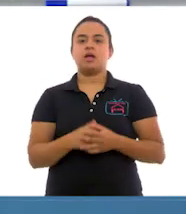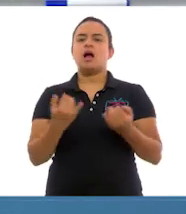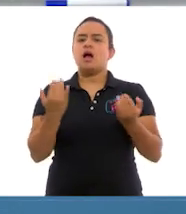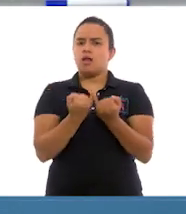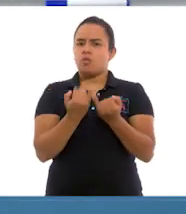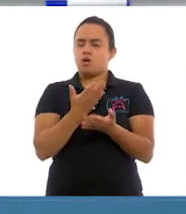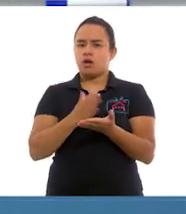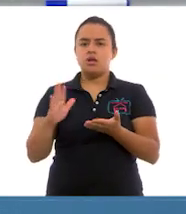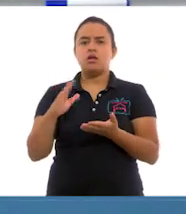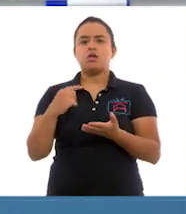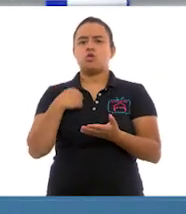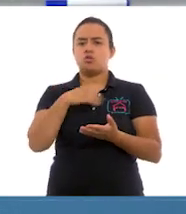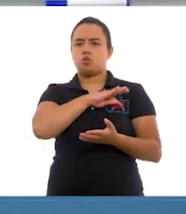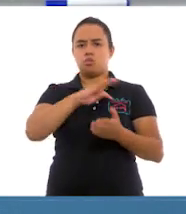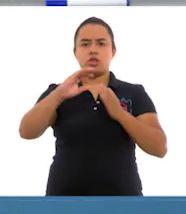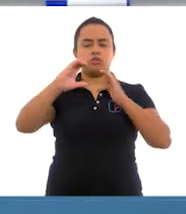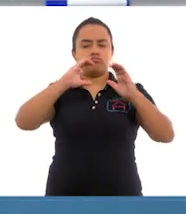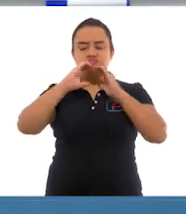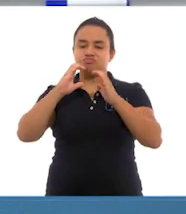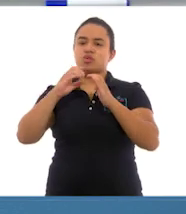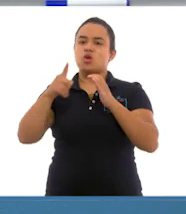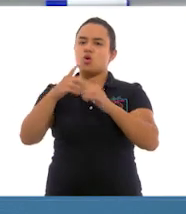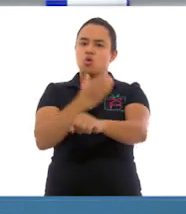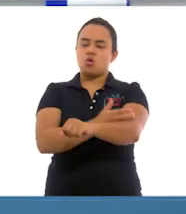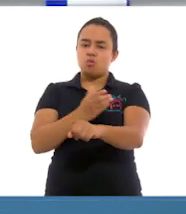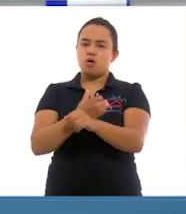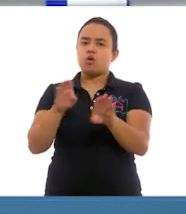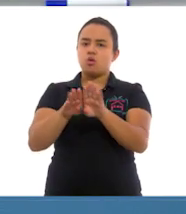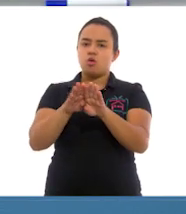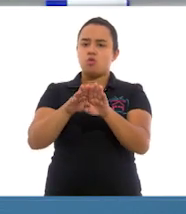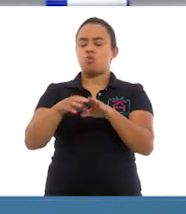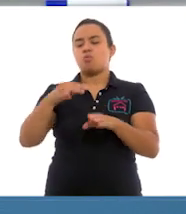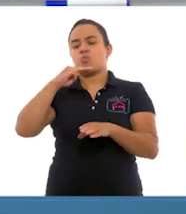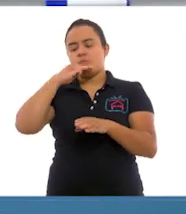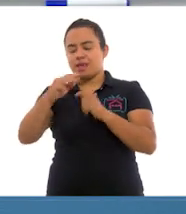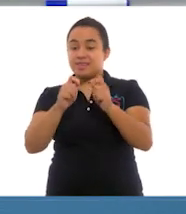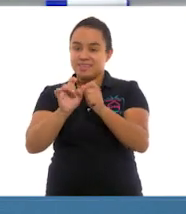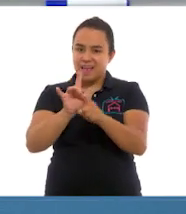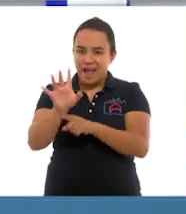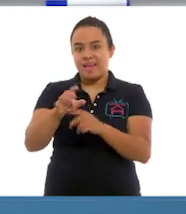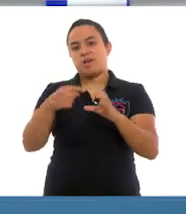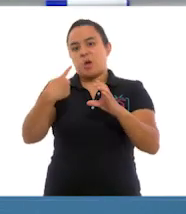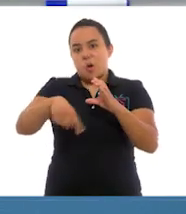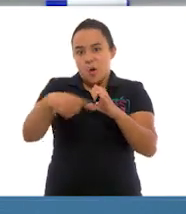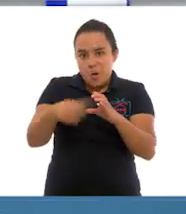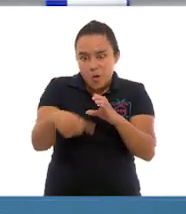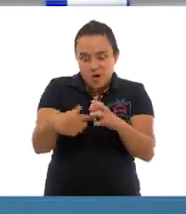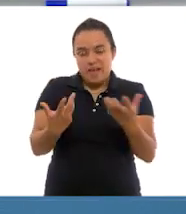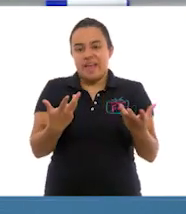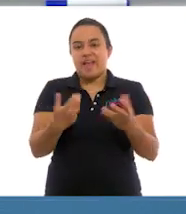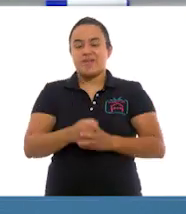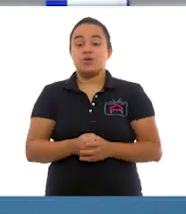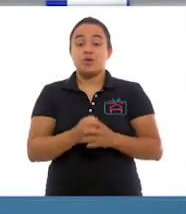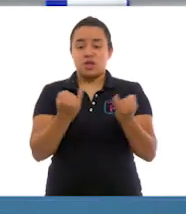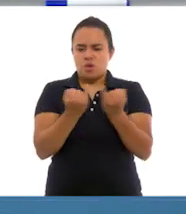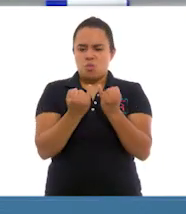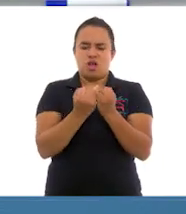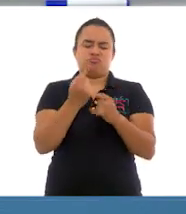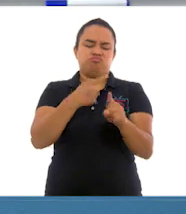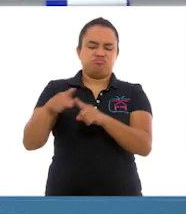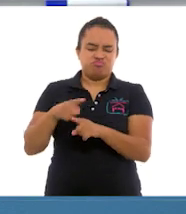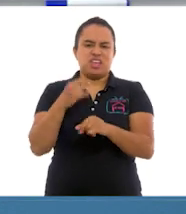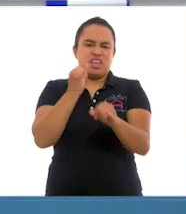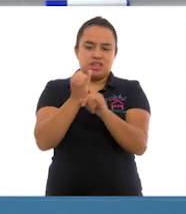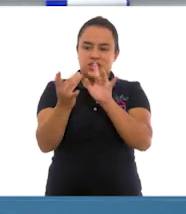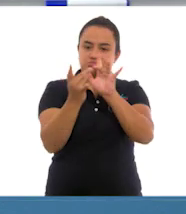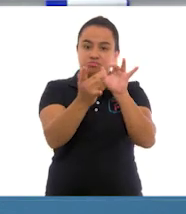tenido la oportunidad de comunicarme con mis compañeros por aplicaciones de mensajes, correos, electrónicos, redes sociales y